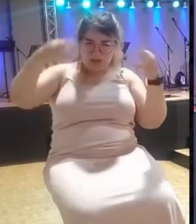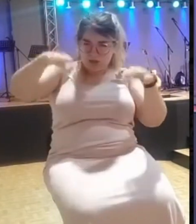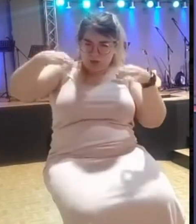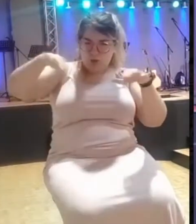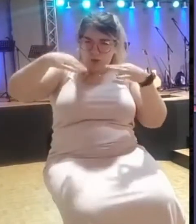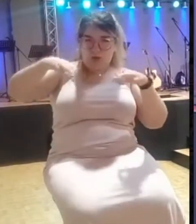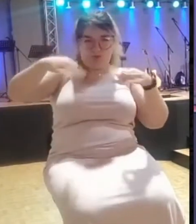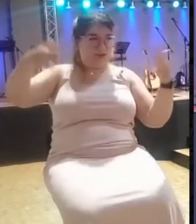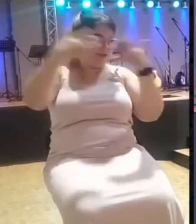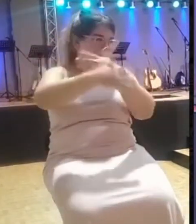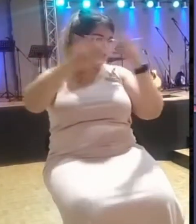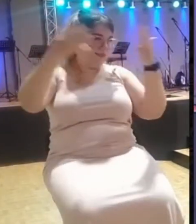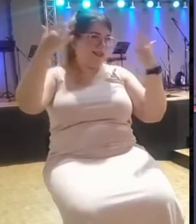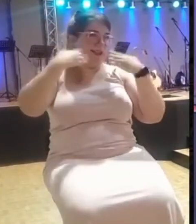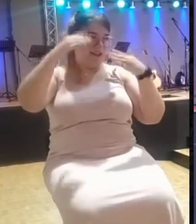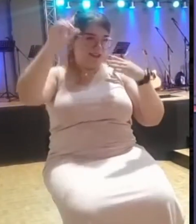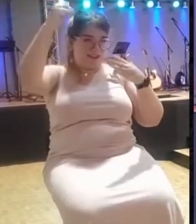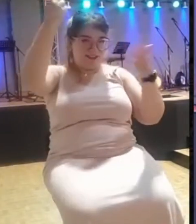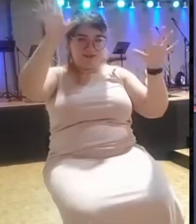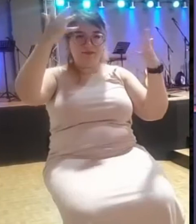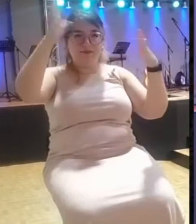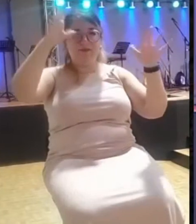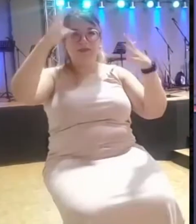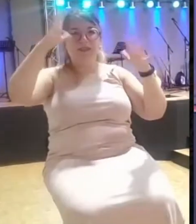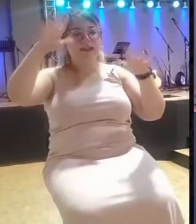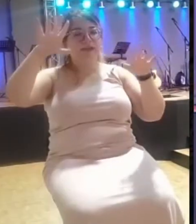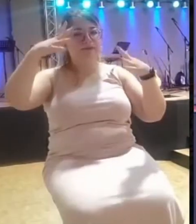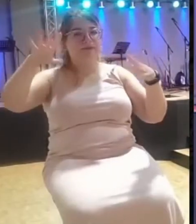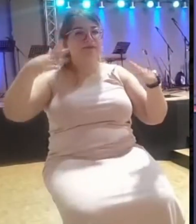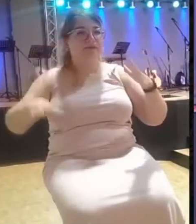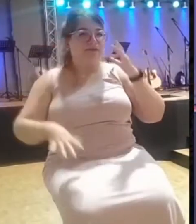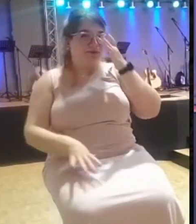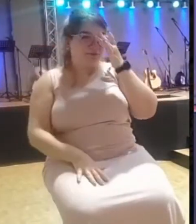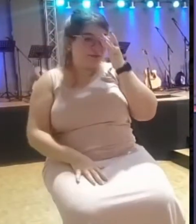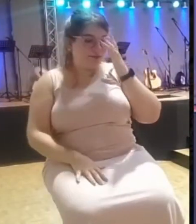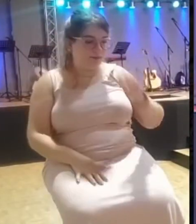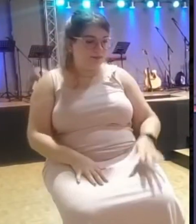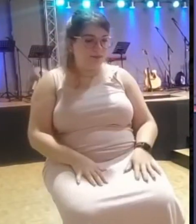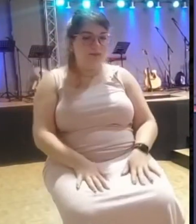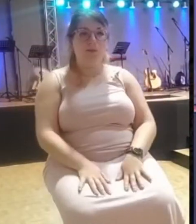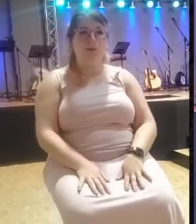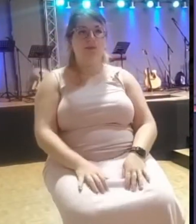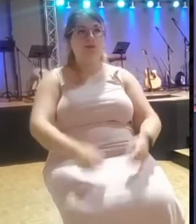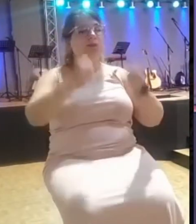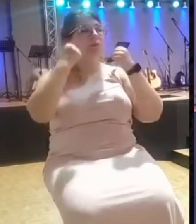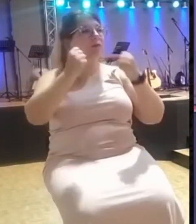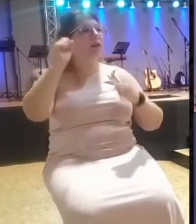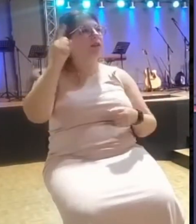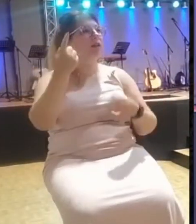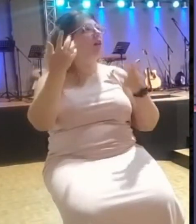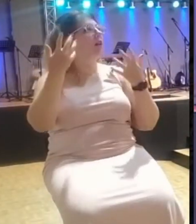¡Critan fuerte gloria a Dios! ¿Crees en el poder de Dios? Claro que sí, el poder del Señor. Entonces,